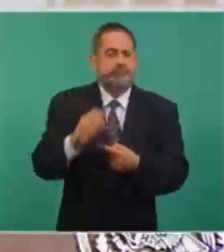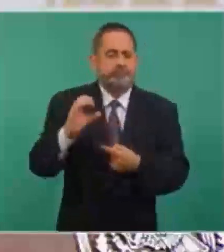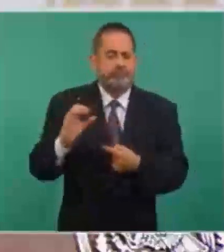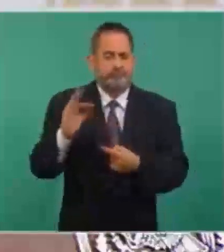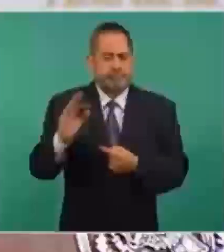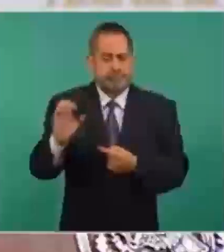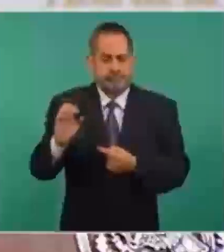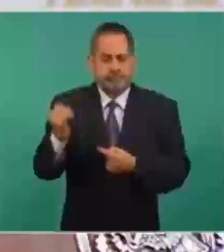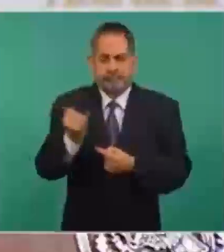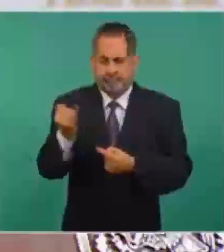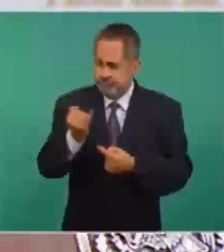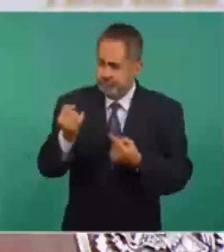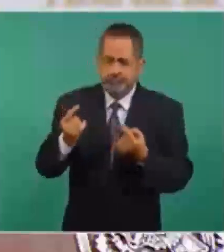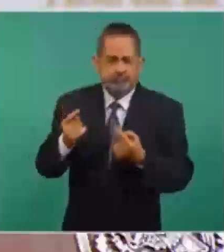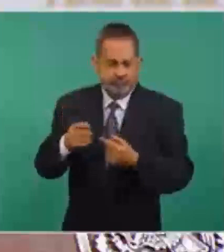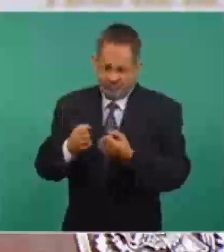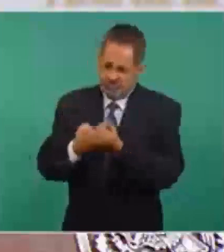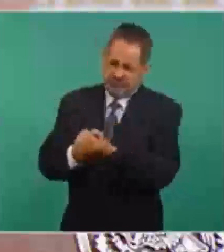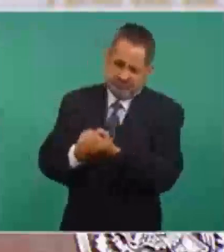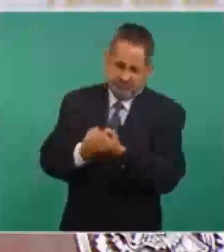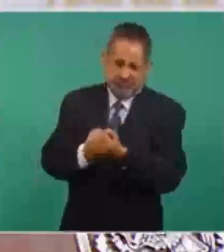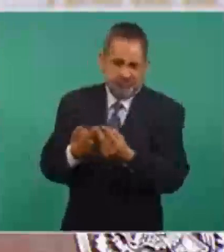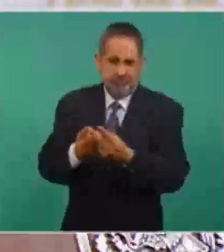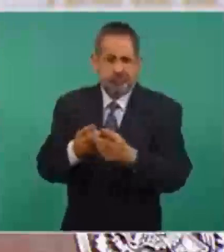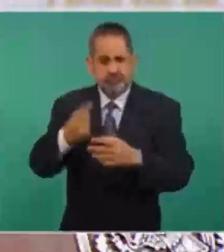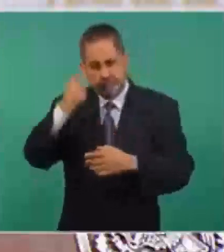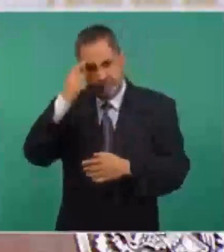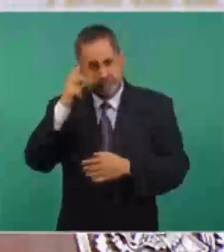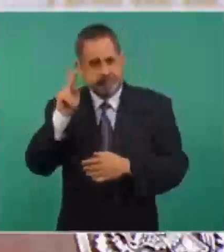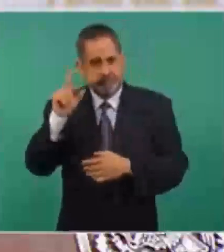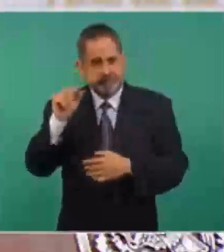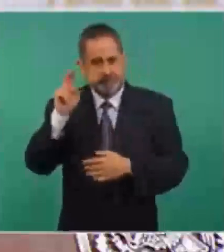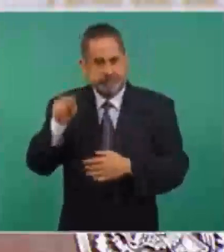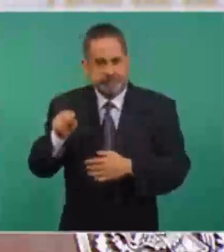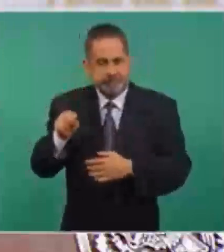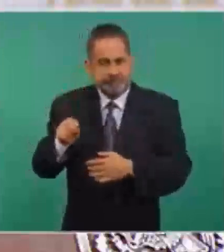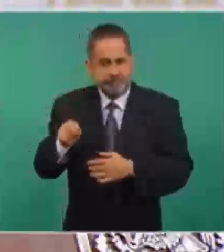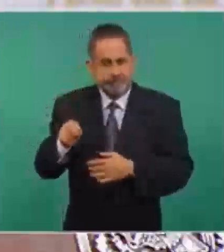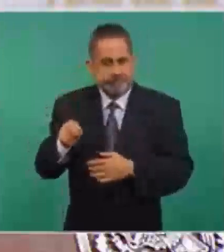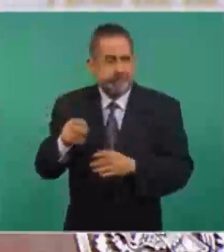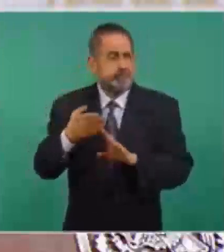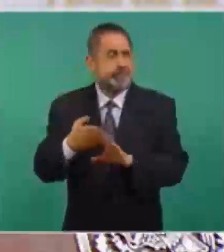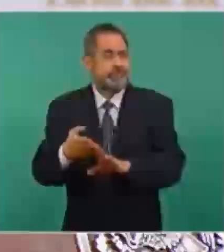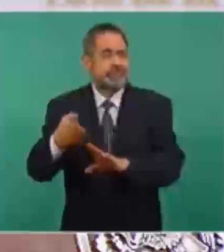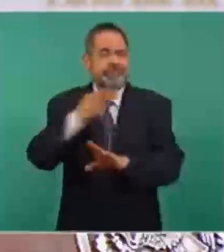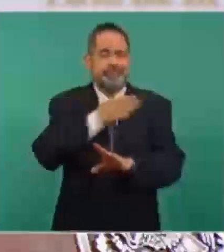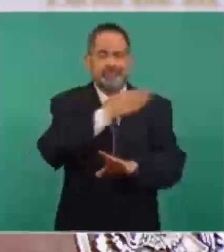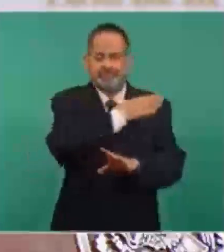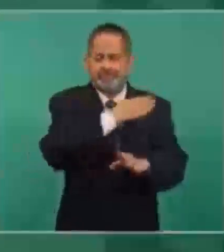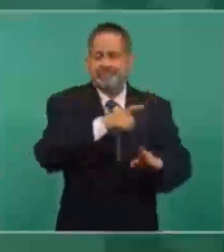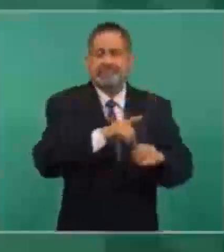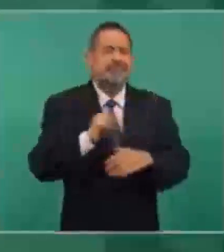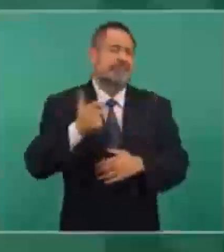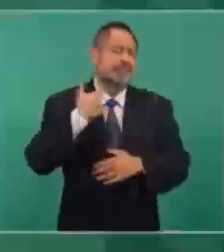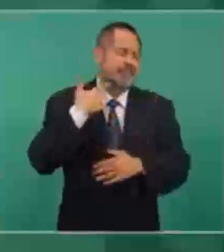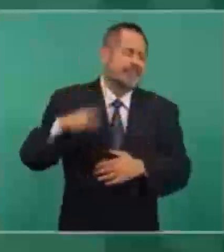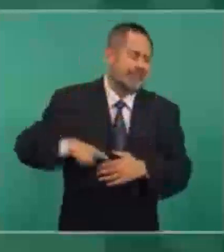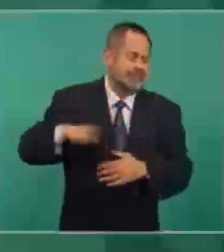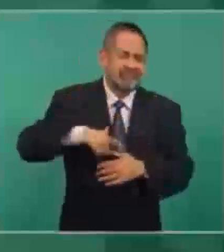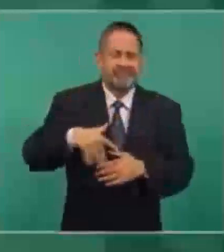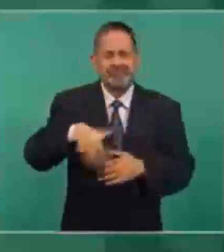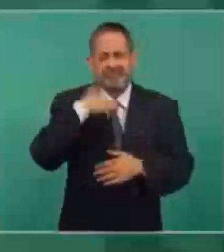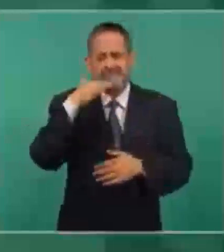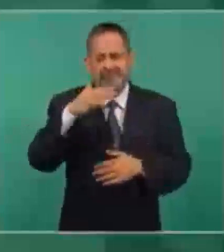Federal de Electricidad. El plan de los tecnócratas corruptos y de